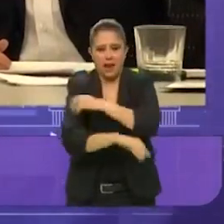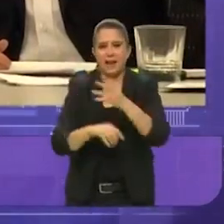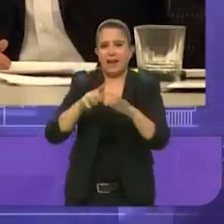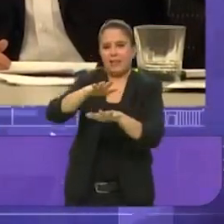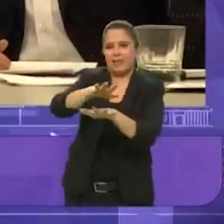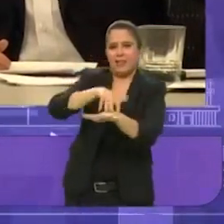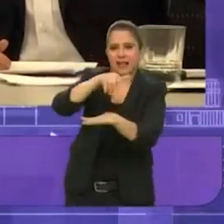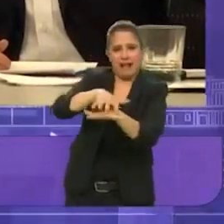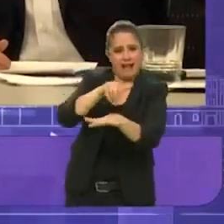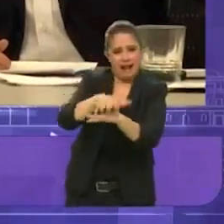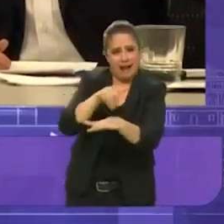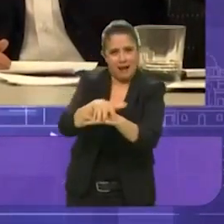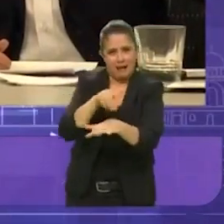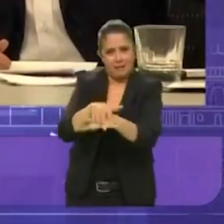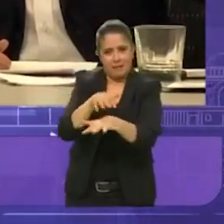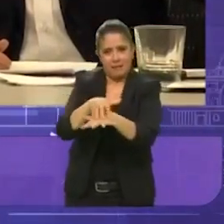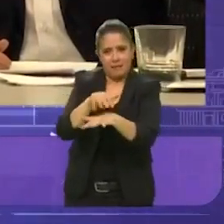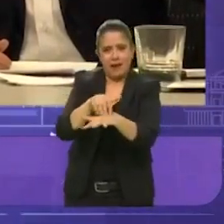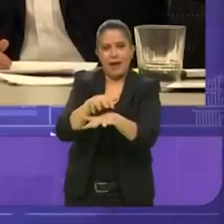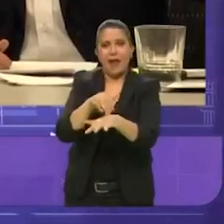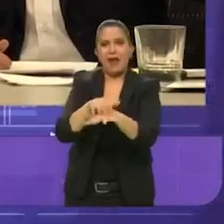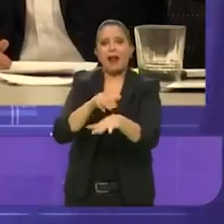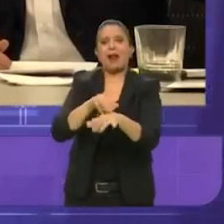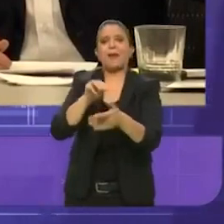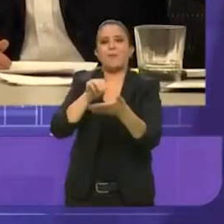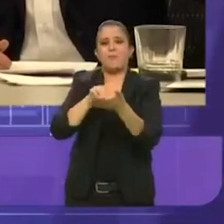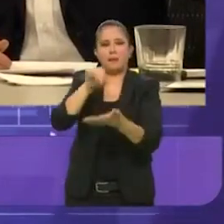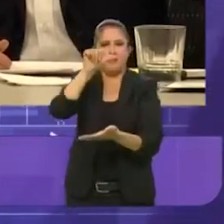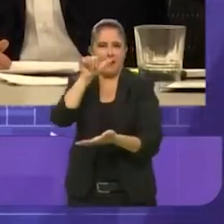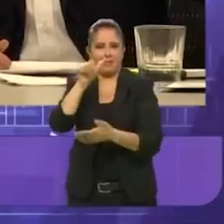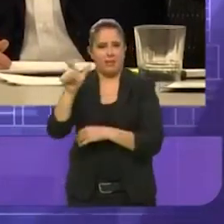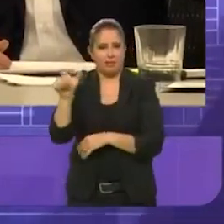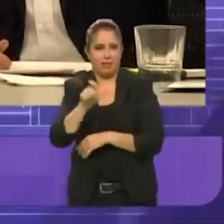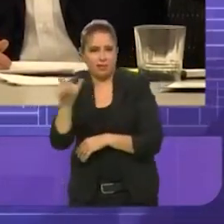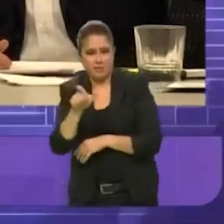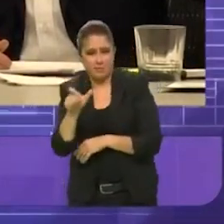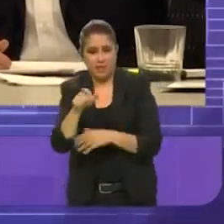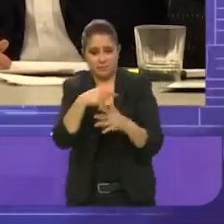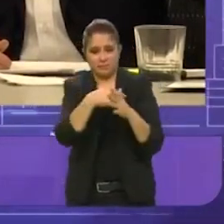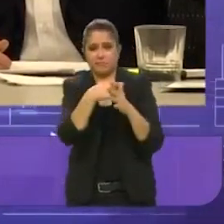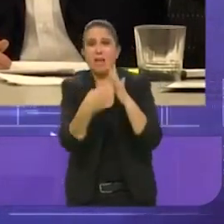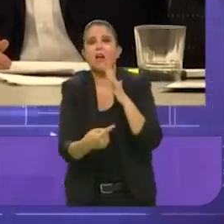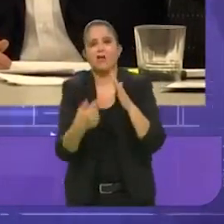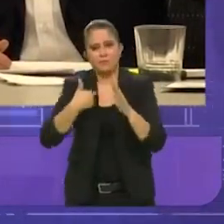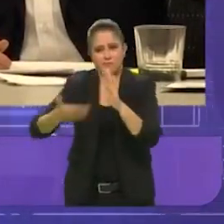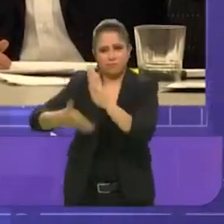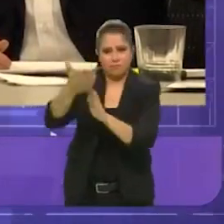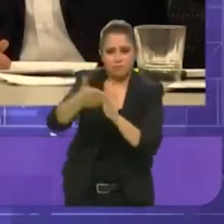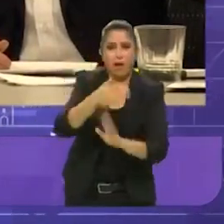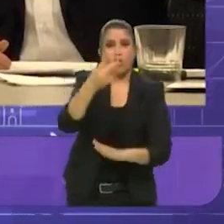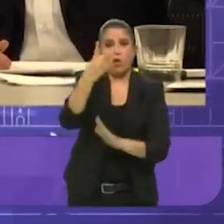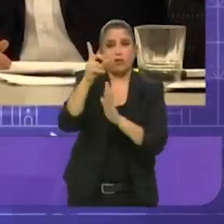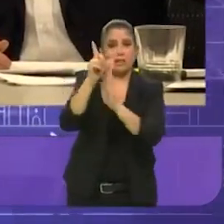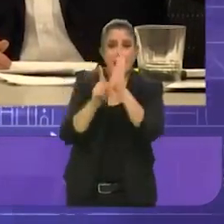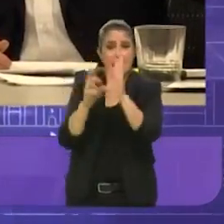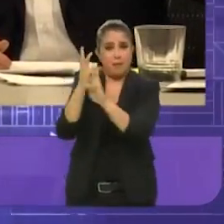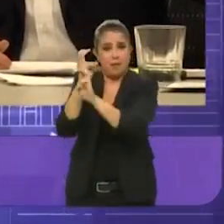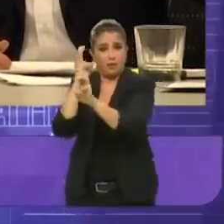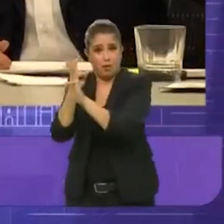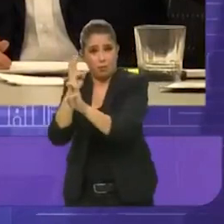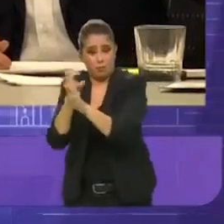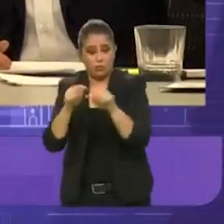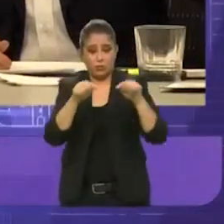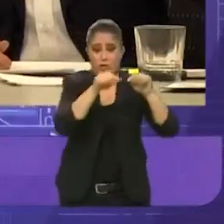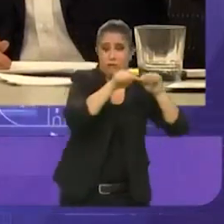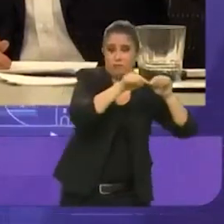Tlalpan, en Milpalta, Xochimilco. Vamos a construir dos líneas de metrobús, la que